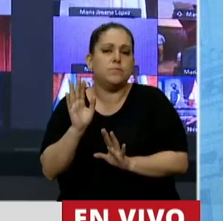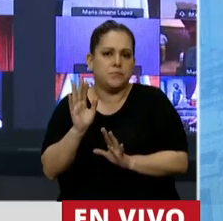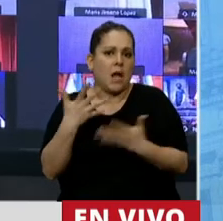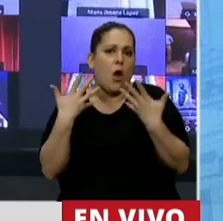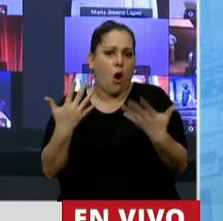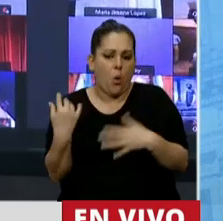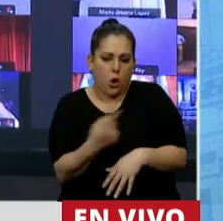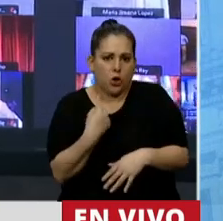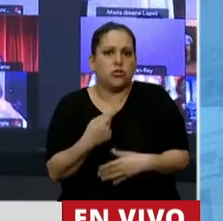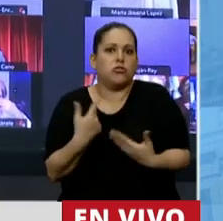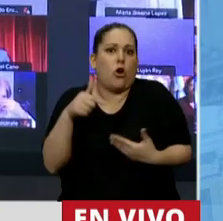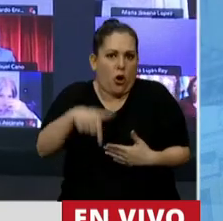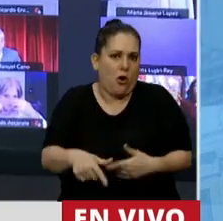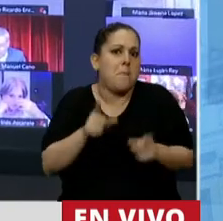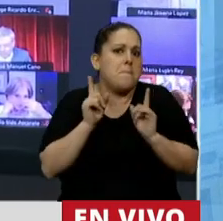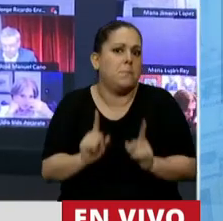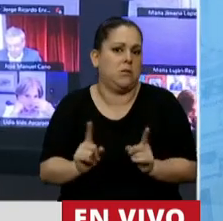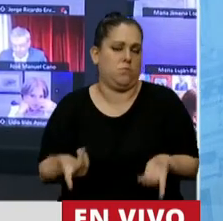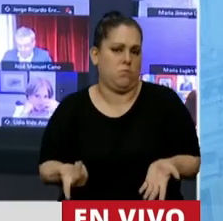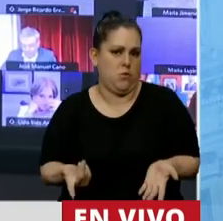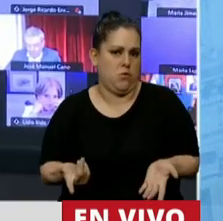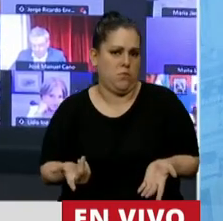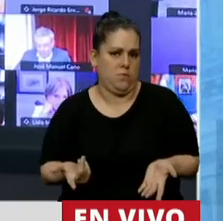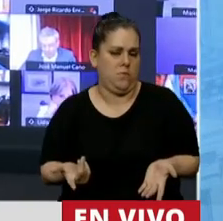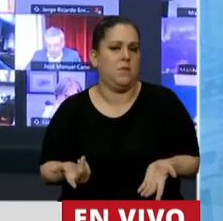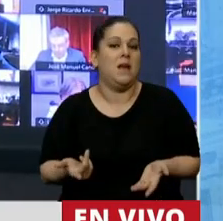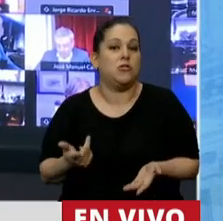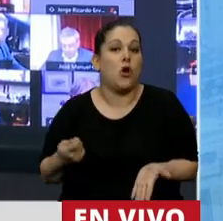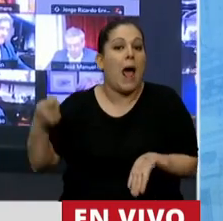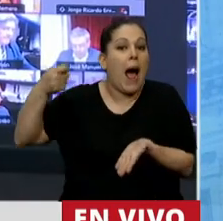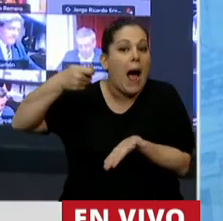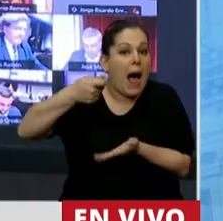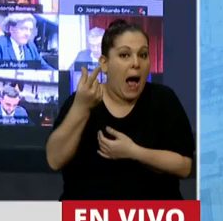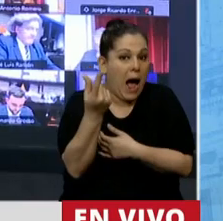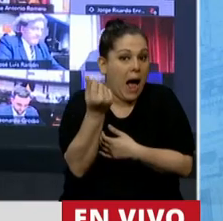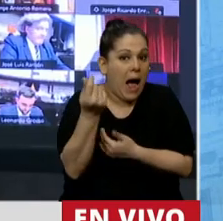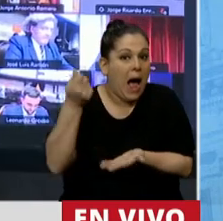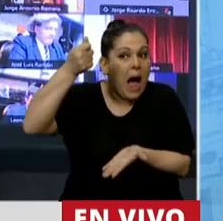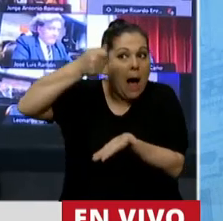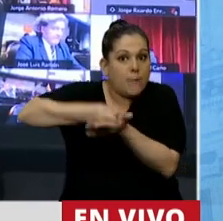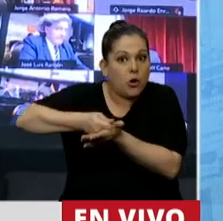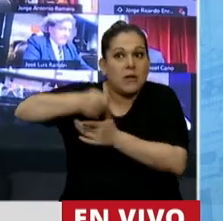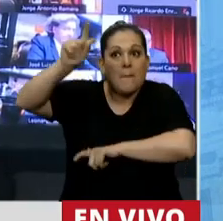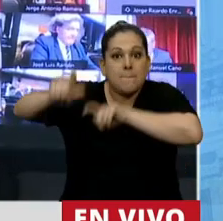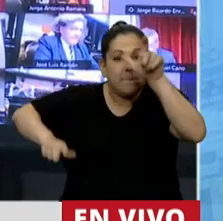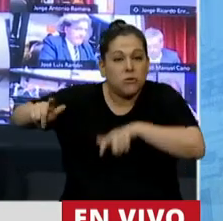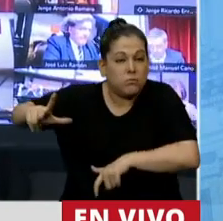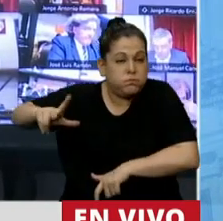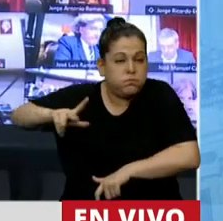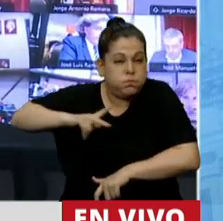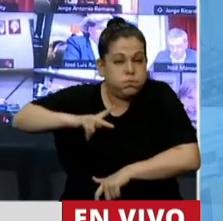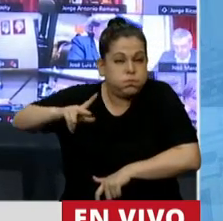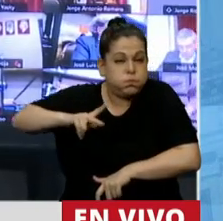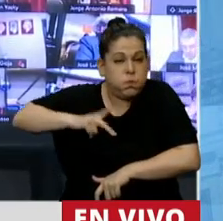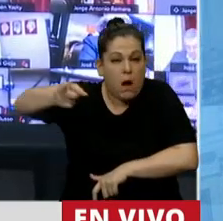es lo que estamos haciendo, señora Presidenta, son aportes de los que más tienen, porque ellos tienen